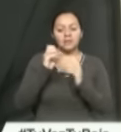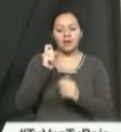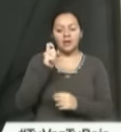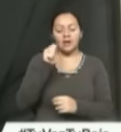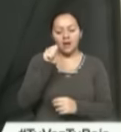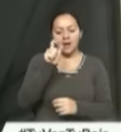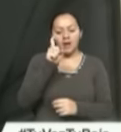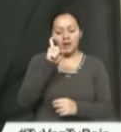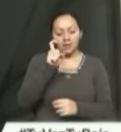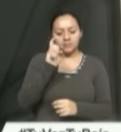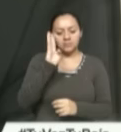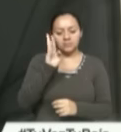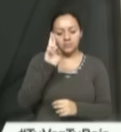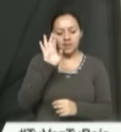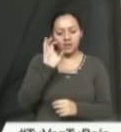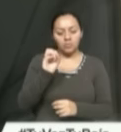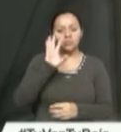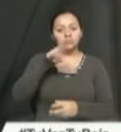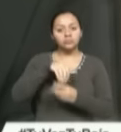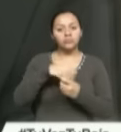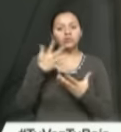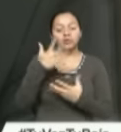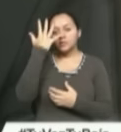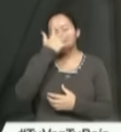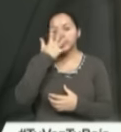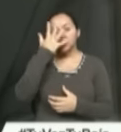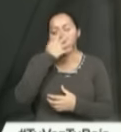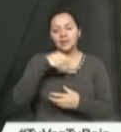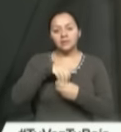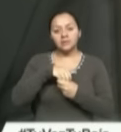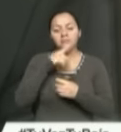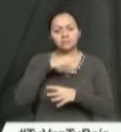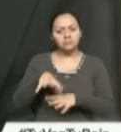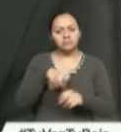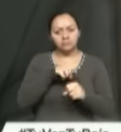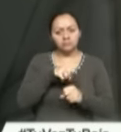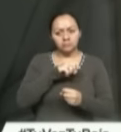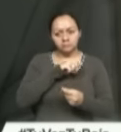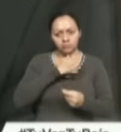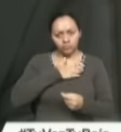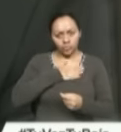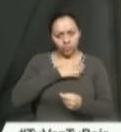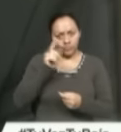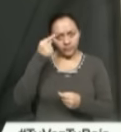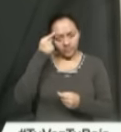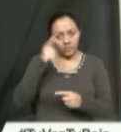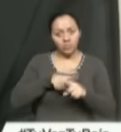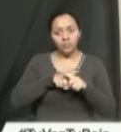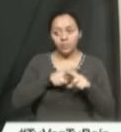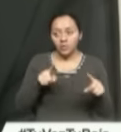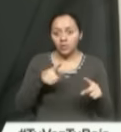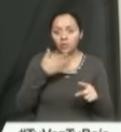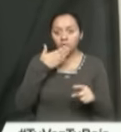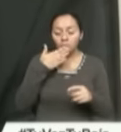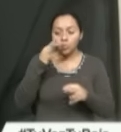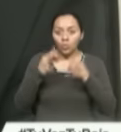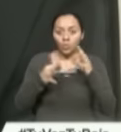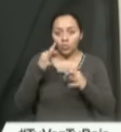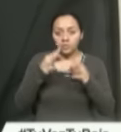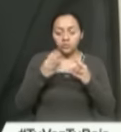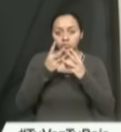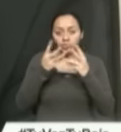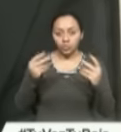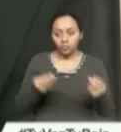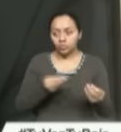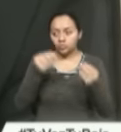situado en la ciudad de Esmeraldas, está bajo la custodia de inmobiliar hasta que el juez del caso resuelva si le entrega a la